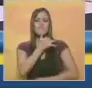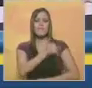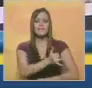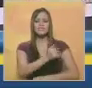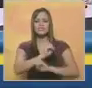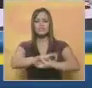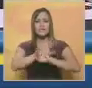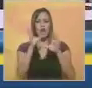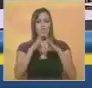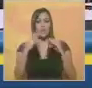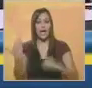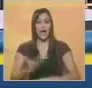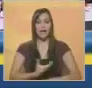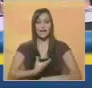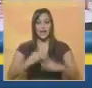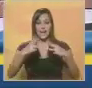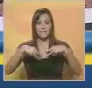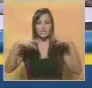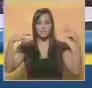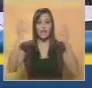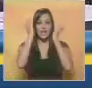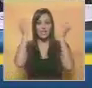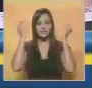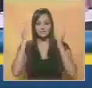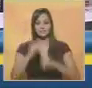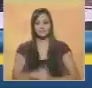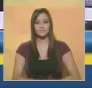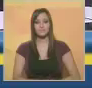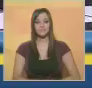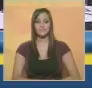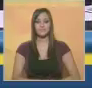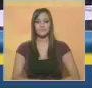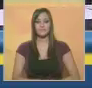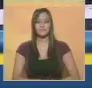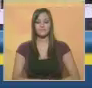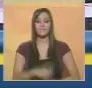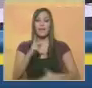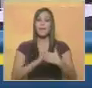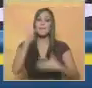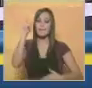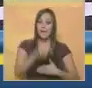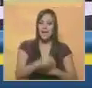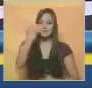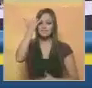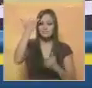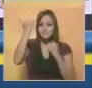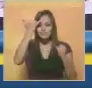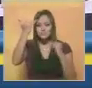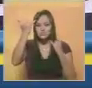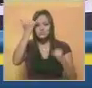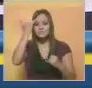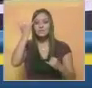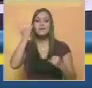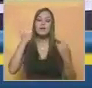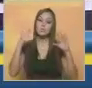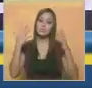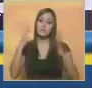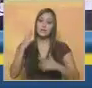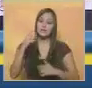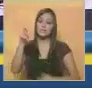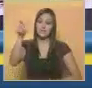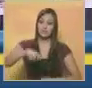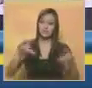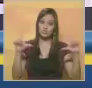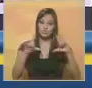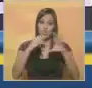declaraciones del alcalde metropolitano Antonio Ledesma. ...de nuestro plan estratégico. Señores de los